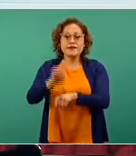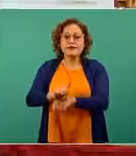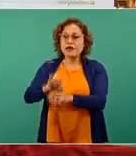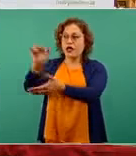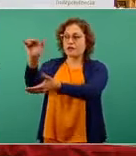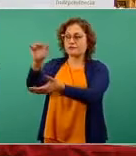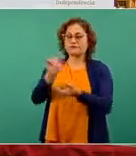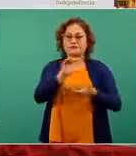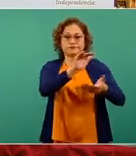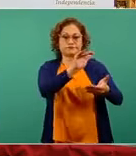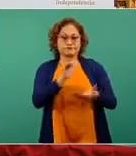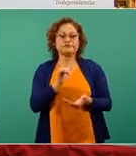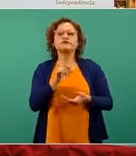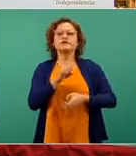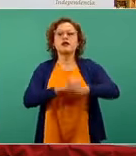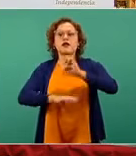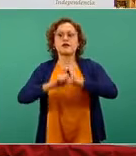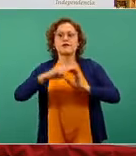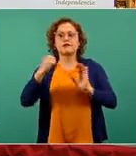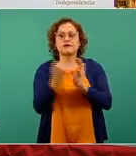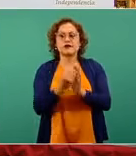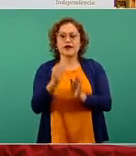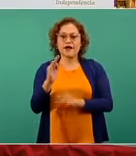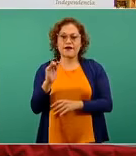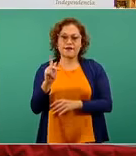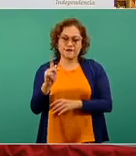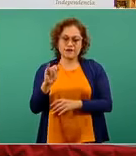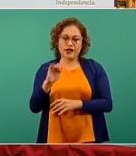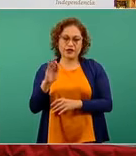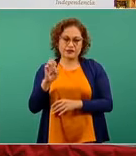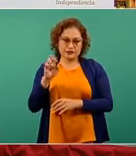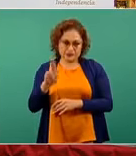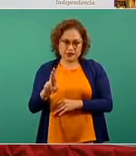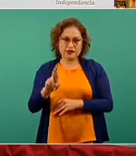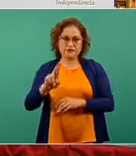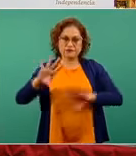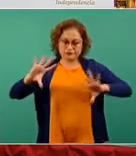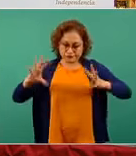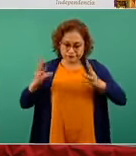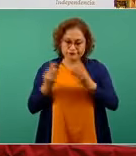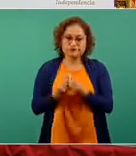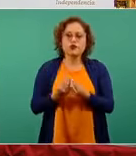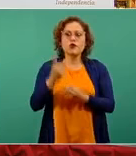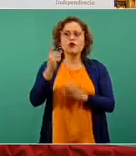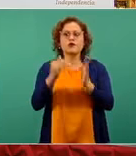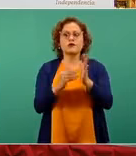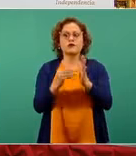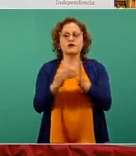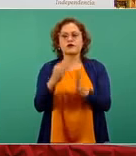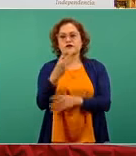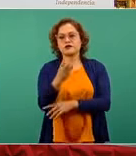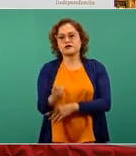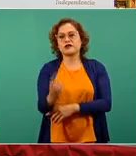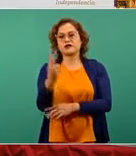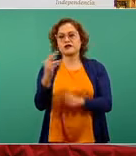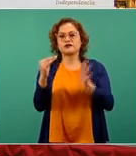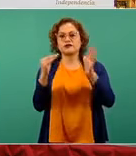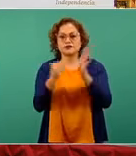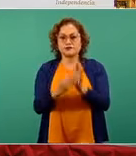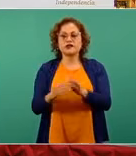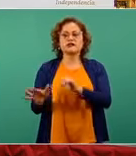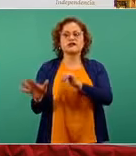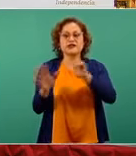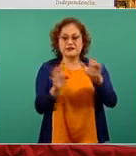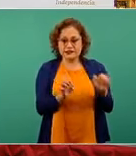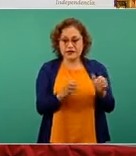embarques de Pfizer, que suman ya 1.302.600 dosis a lo largo de la